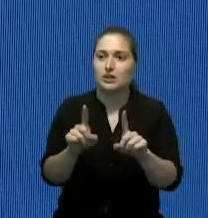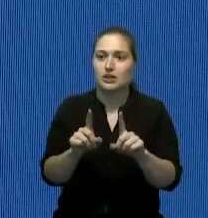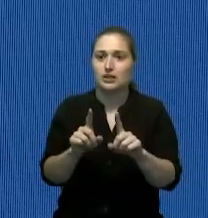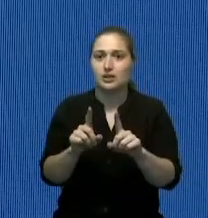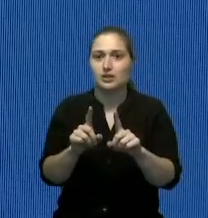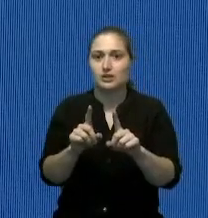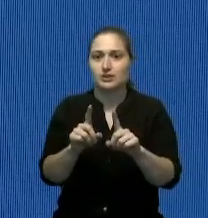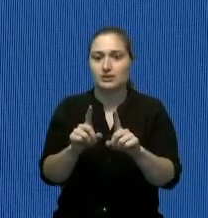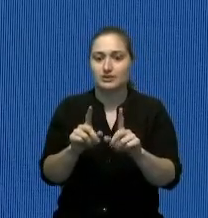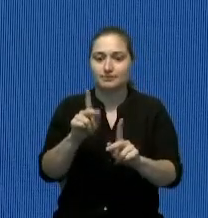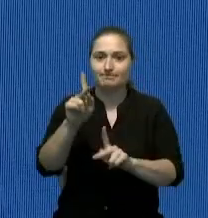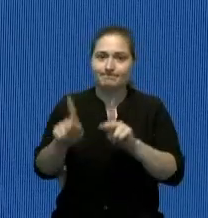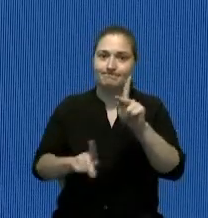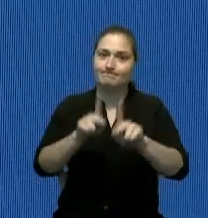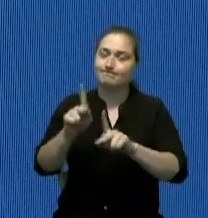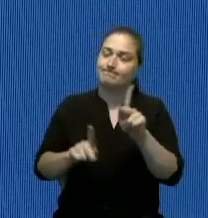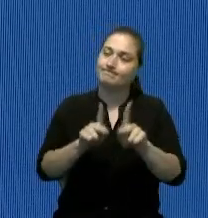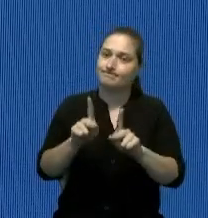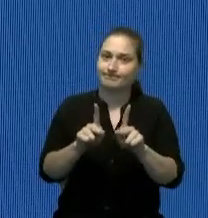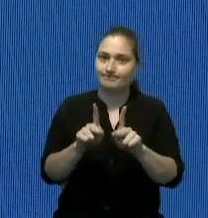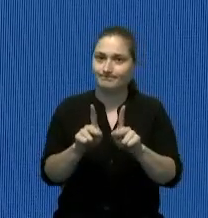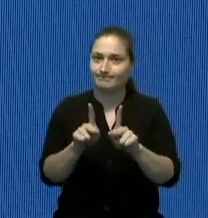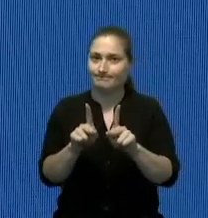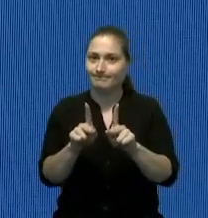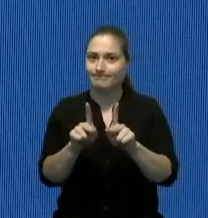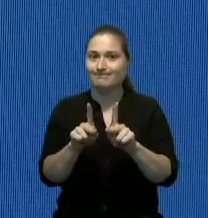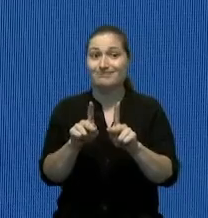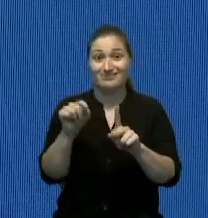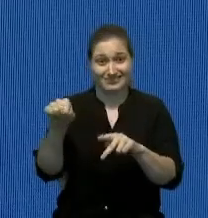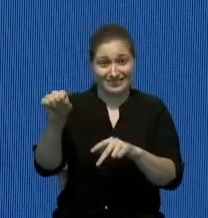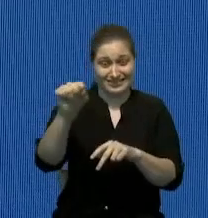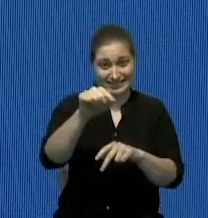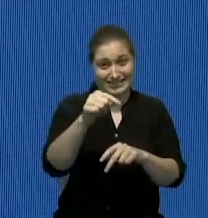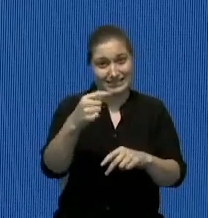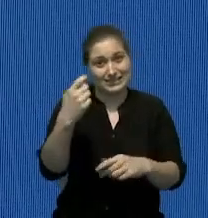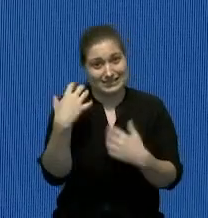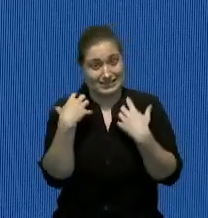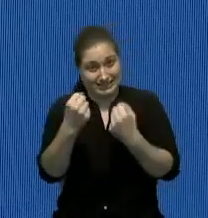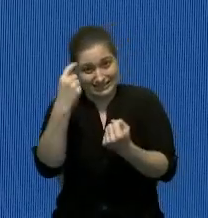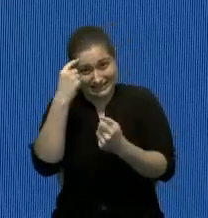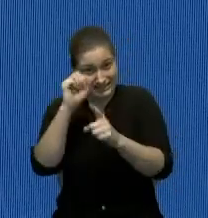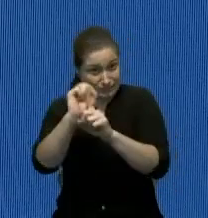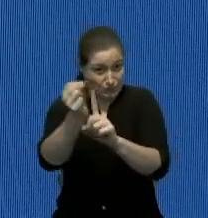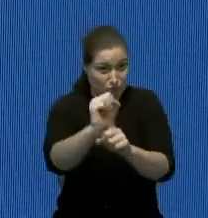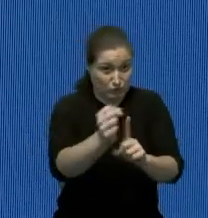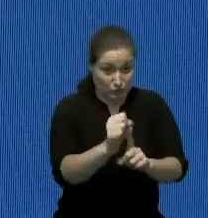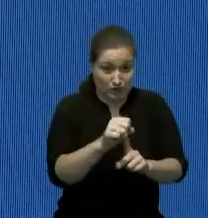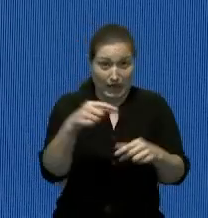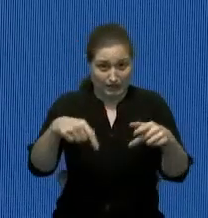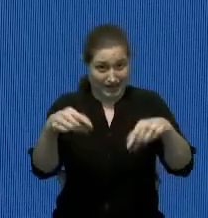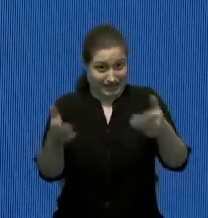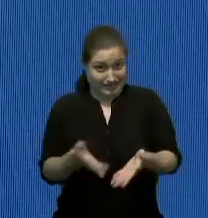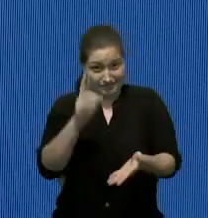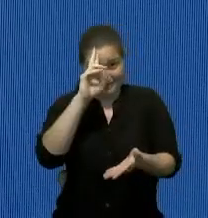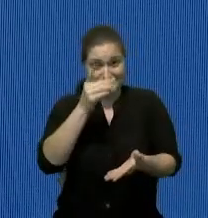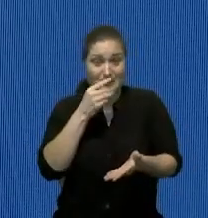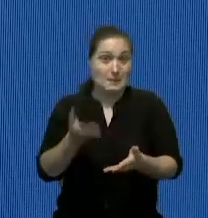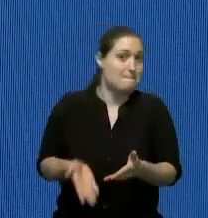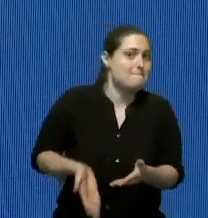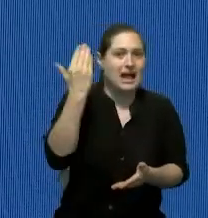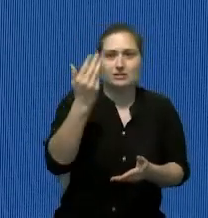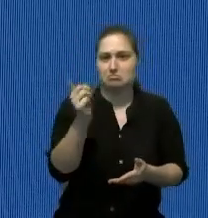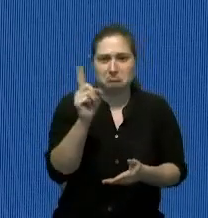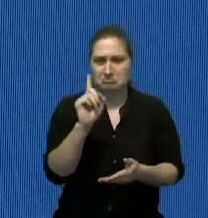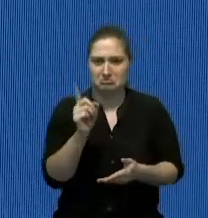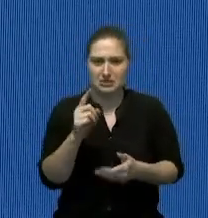personas que están afectadas por la salud mental no son mayores en nuestro país que en cualquier otro país o no hay una situación